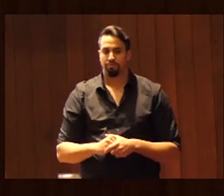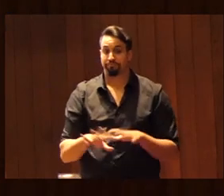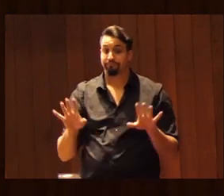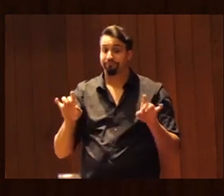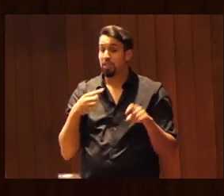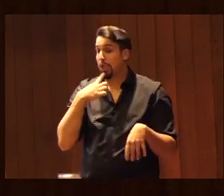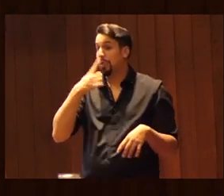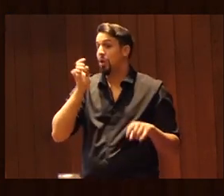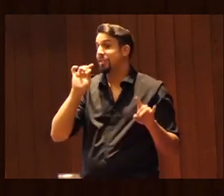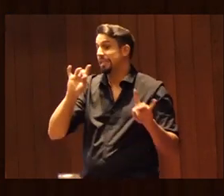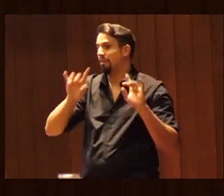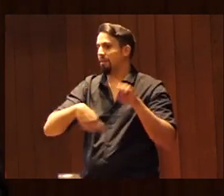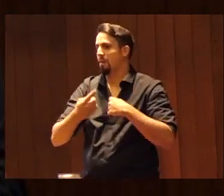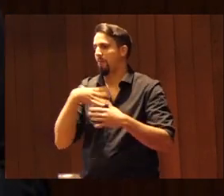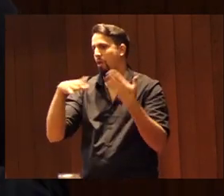en el aire y podemos hablar.